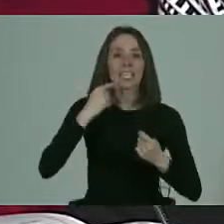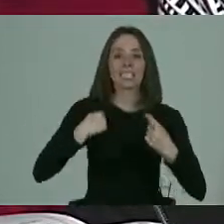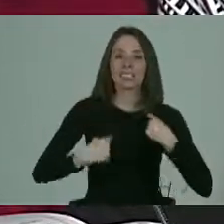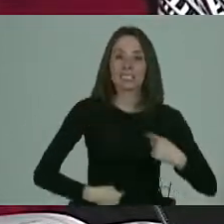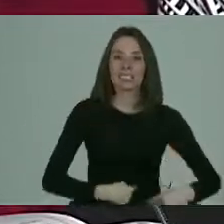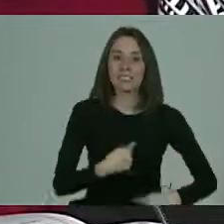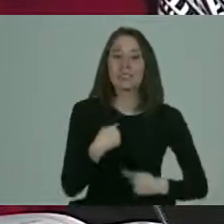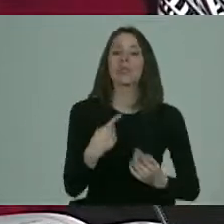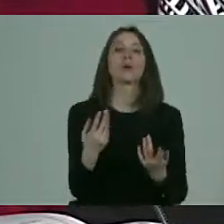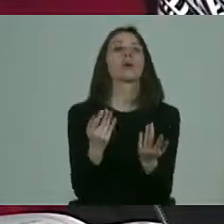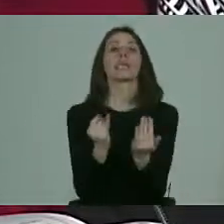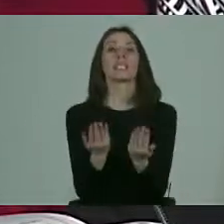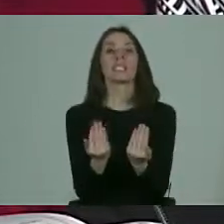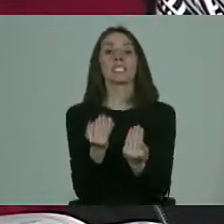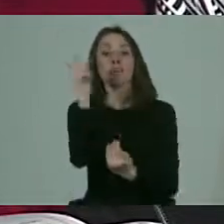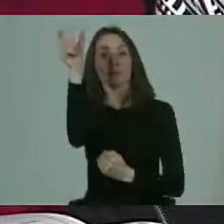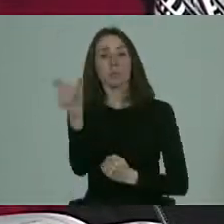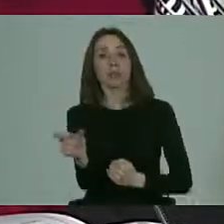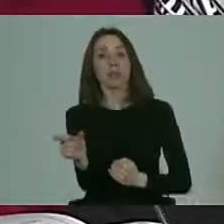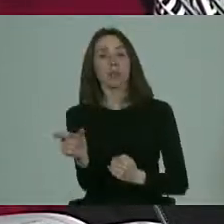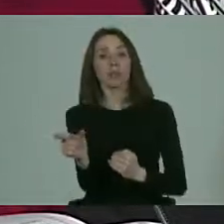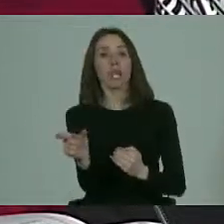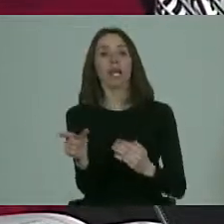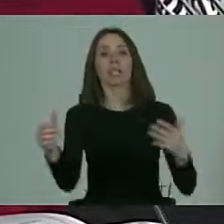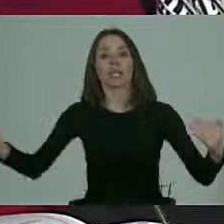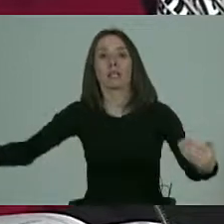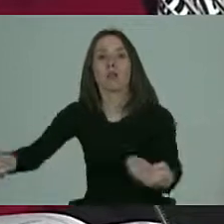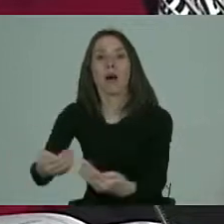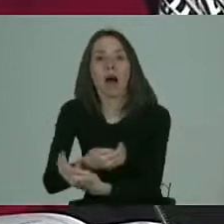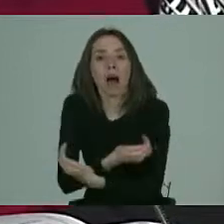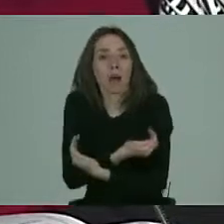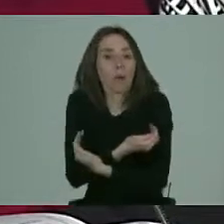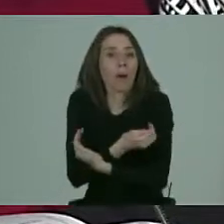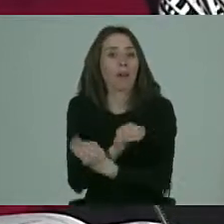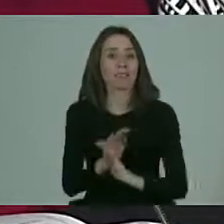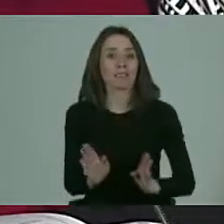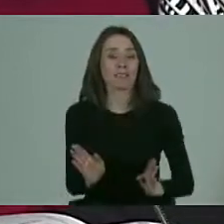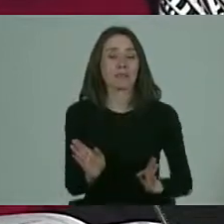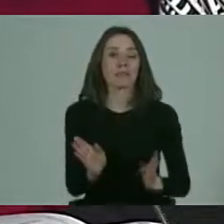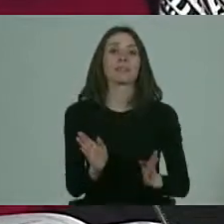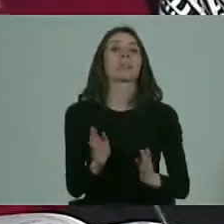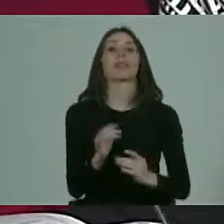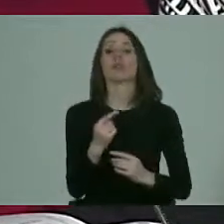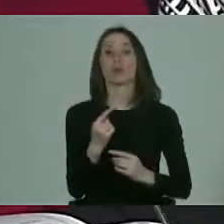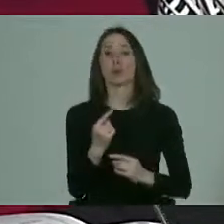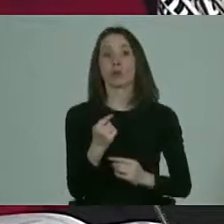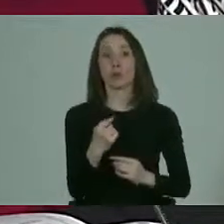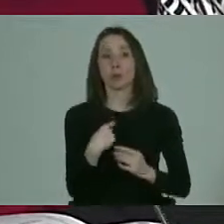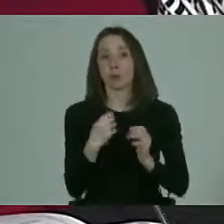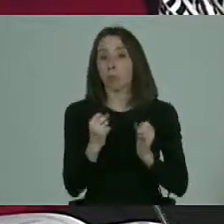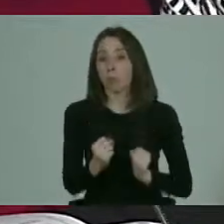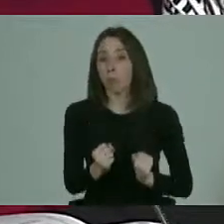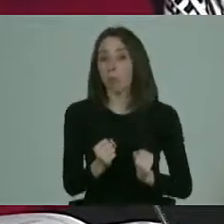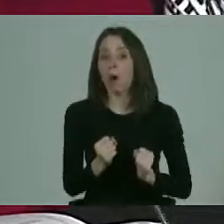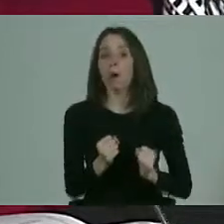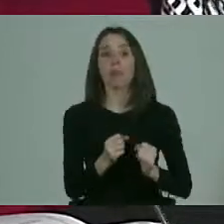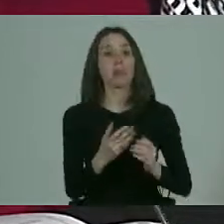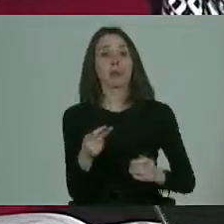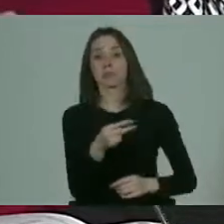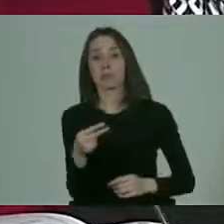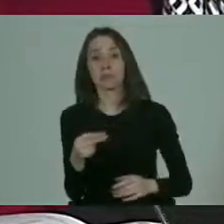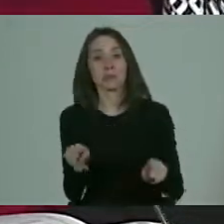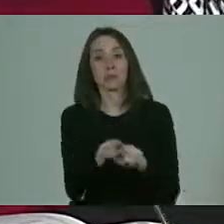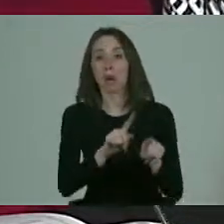a lo mejor lo que necesita esa persona simplemente es que lo acojan. ¿Te fijas? O sea, tú vas a poder tener actividad sexual